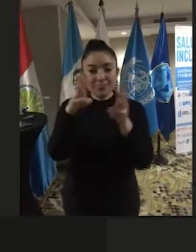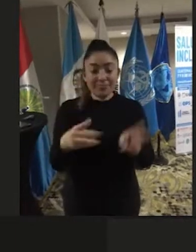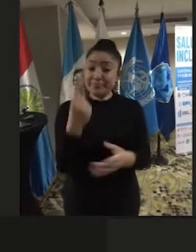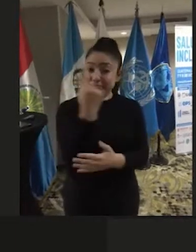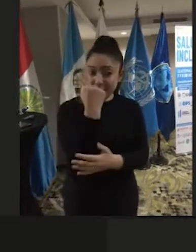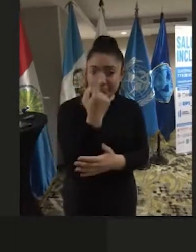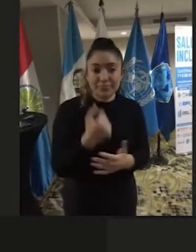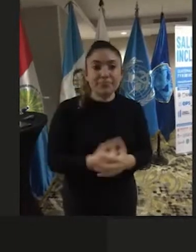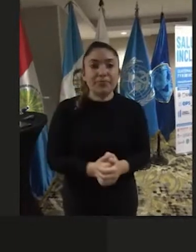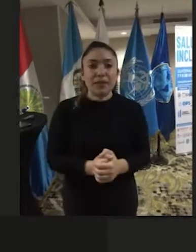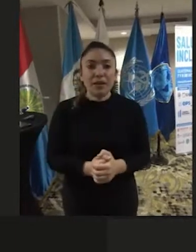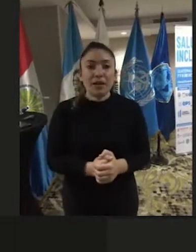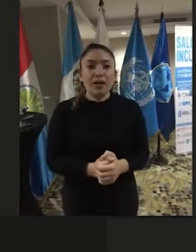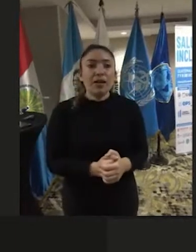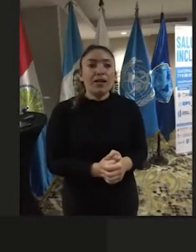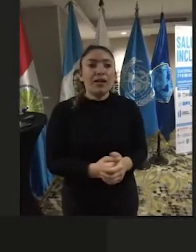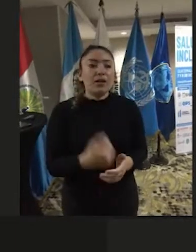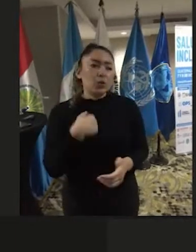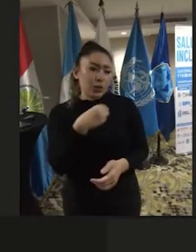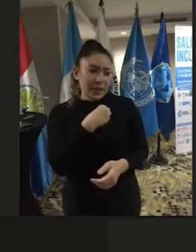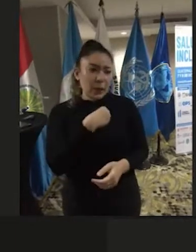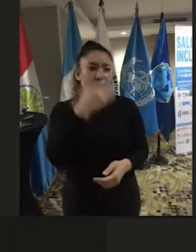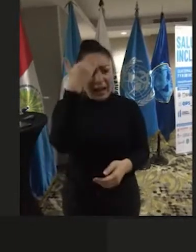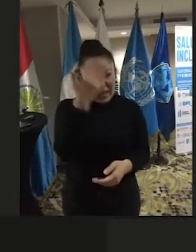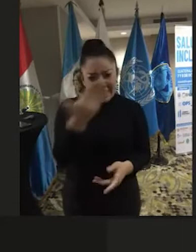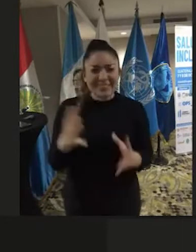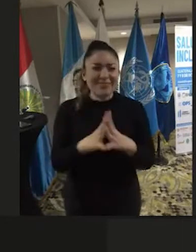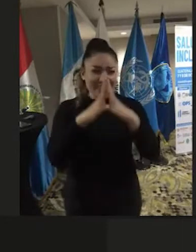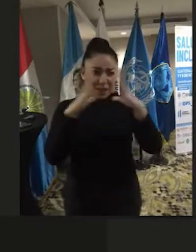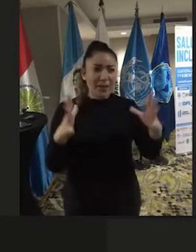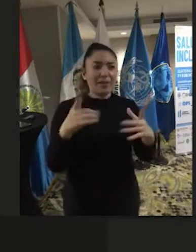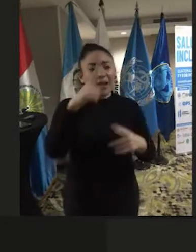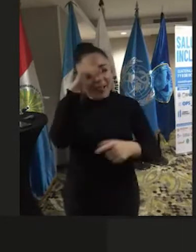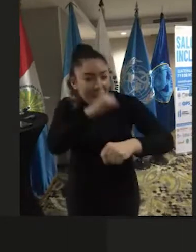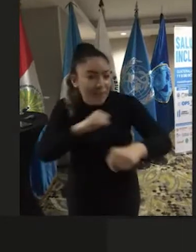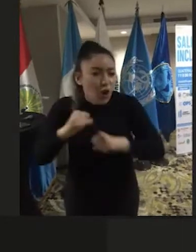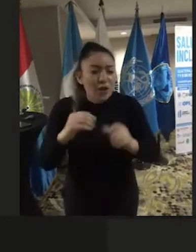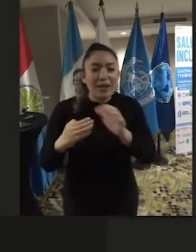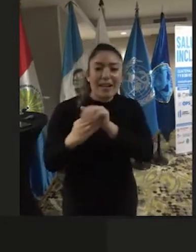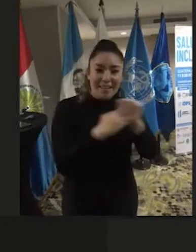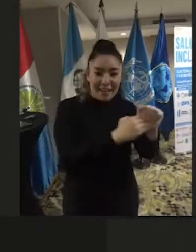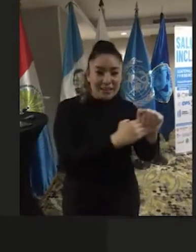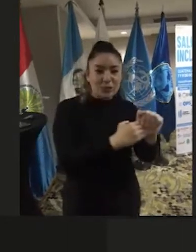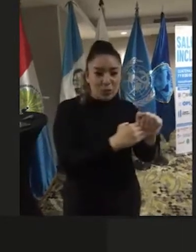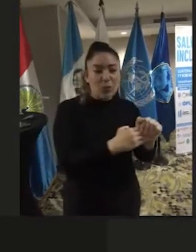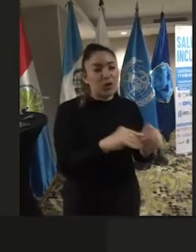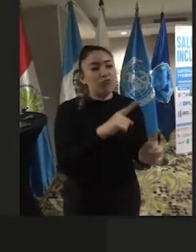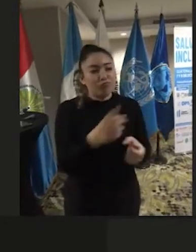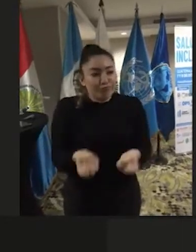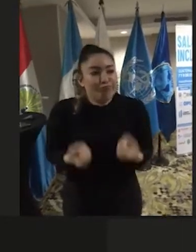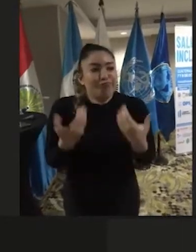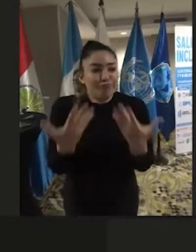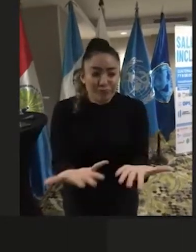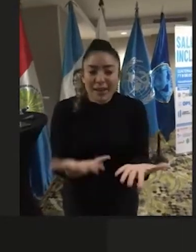y quiero agradecer inmensamente la labor y el liderazgo que ha emprendido